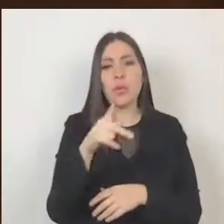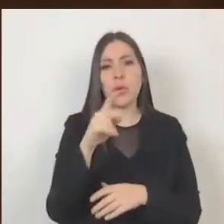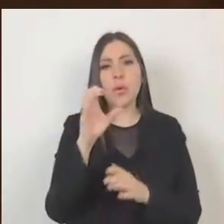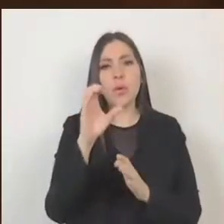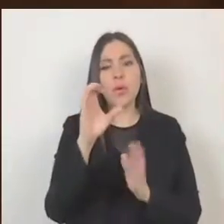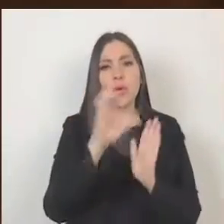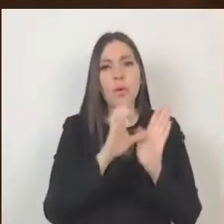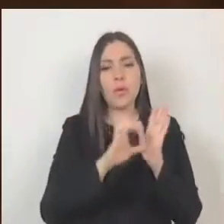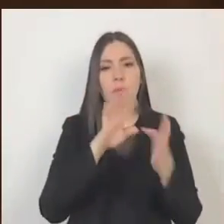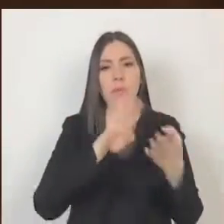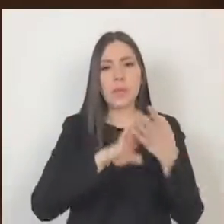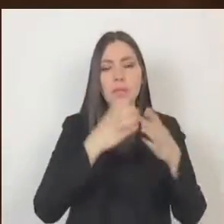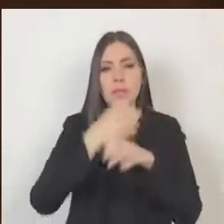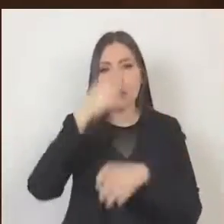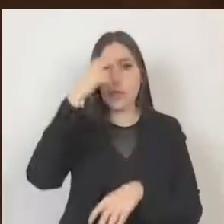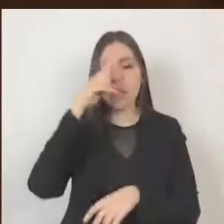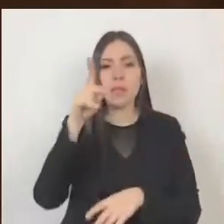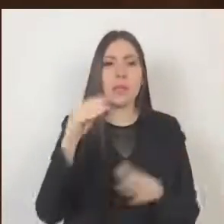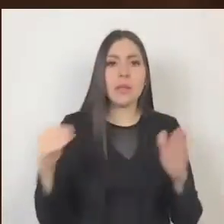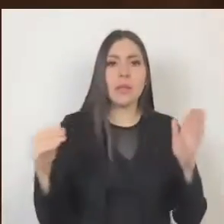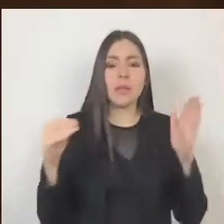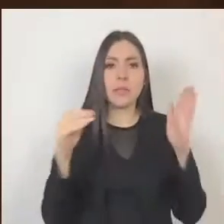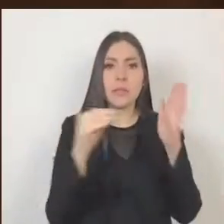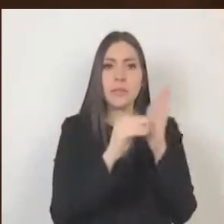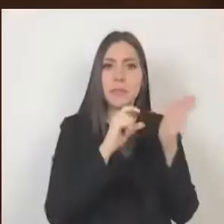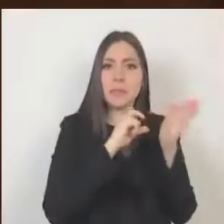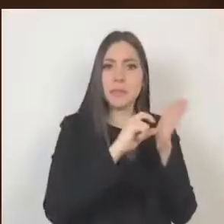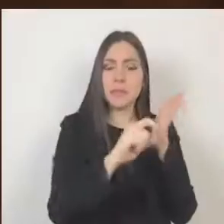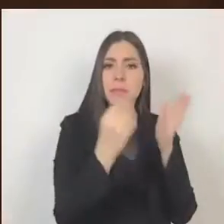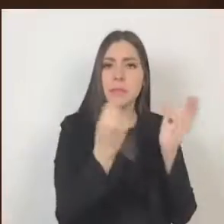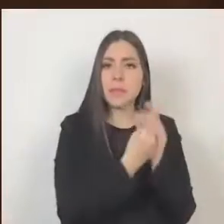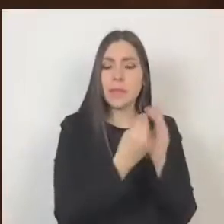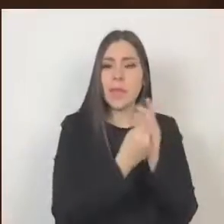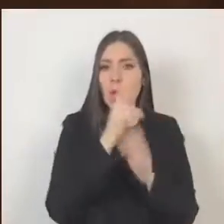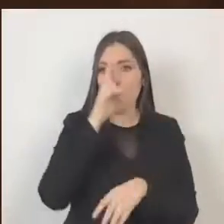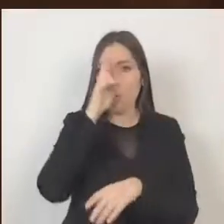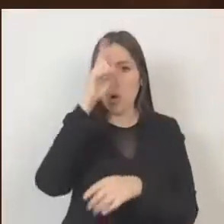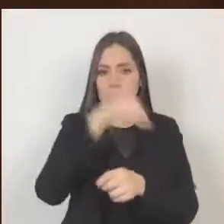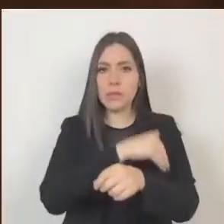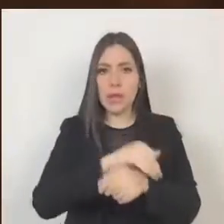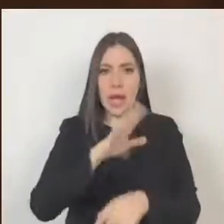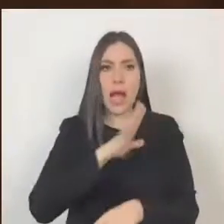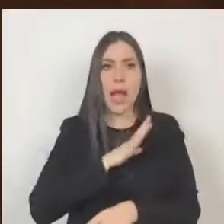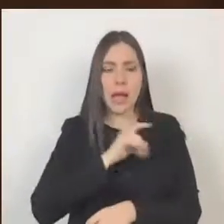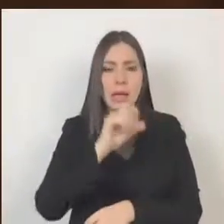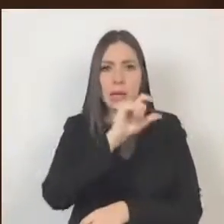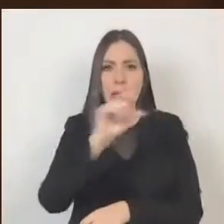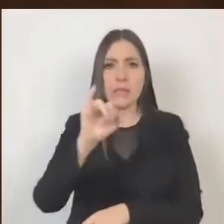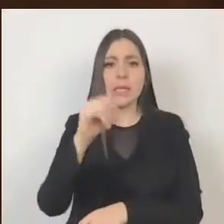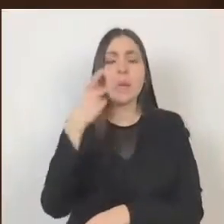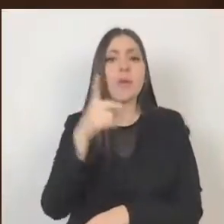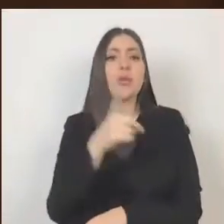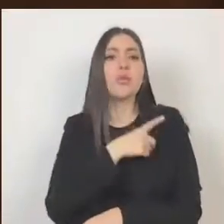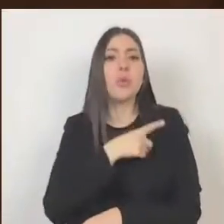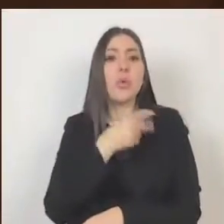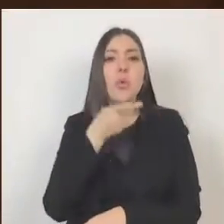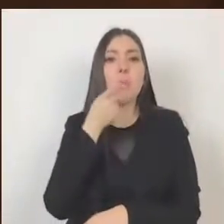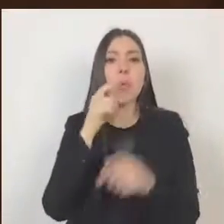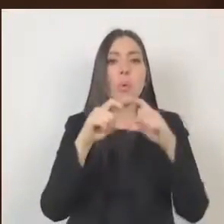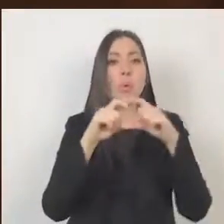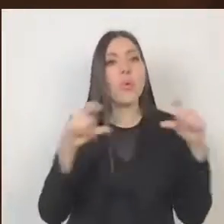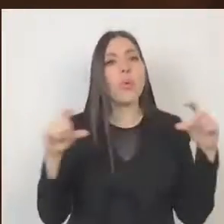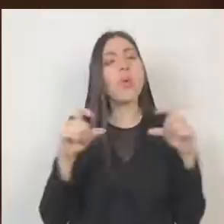tipifica el delito de violencia familiar, pero sólo se hace referencia a los tipos de violencia física o moral,